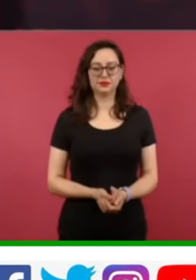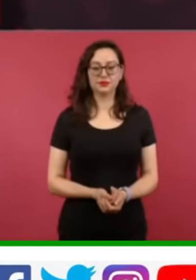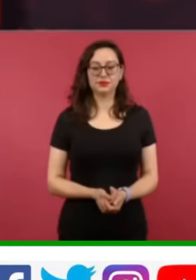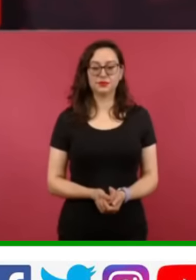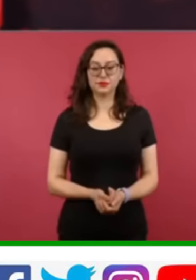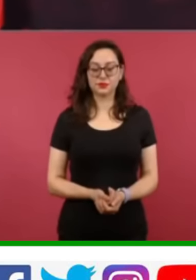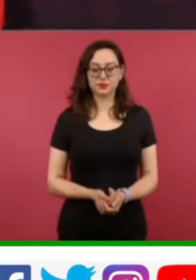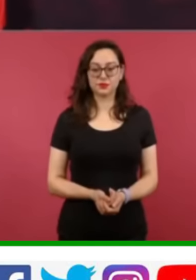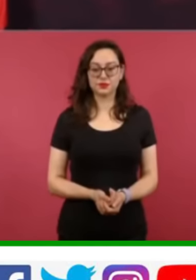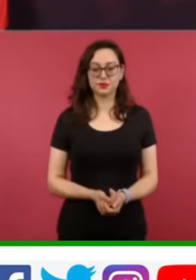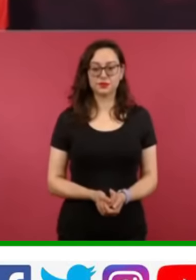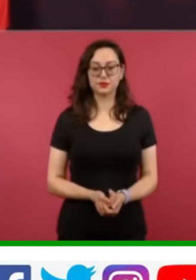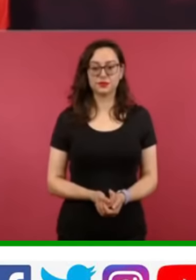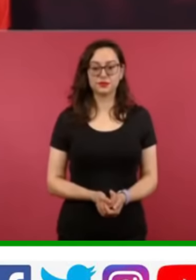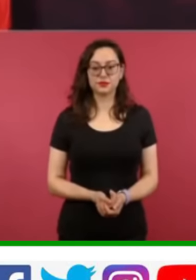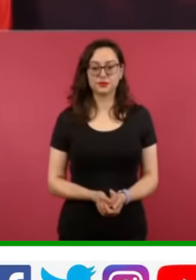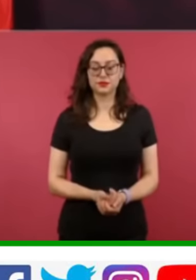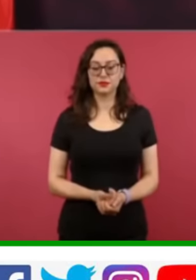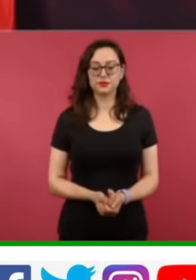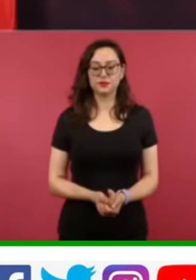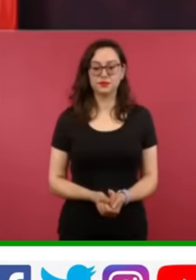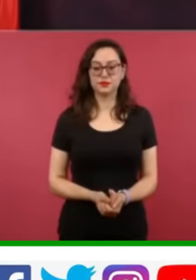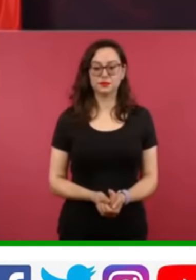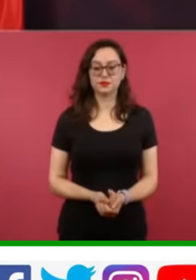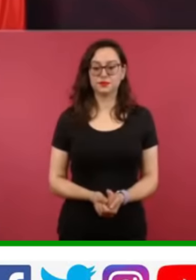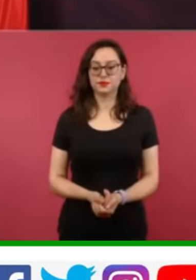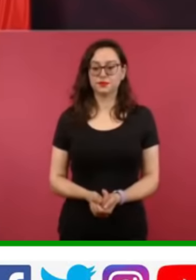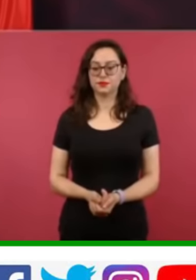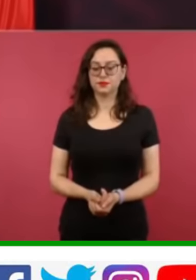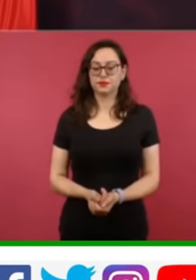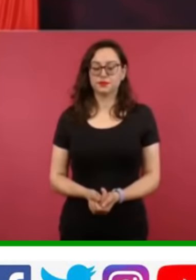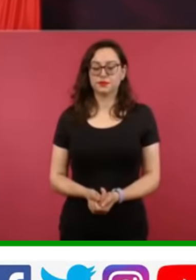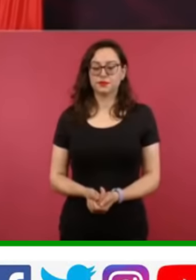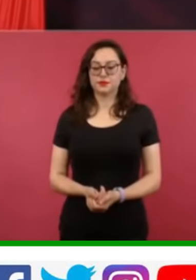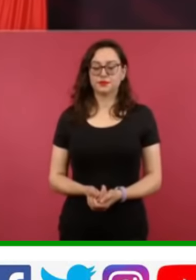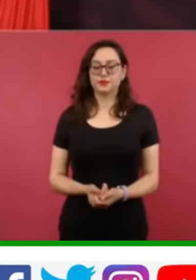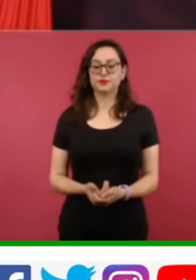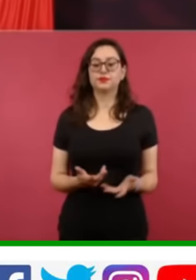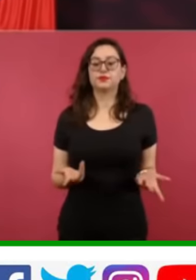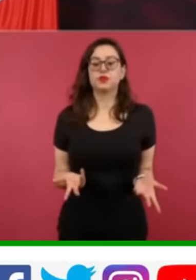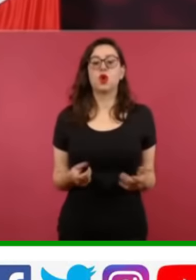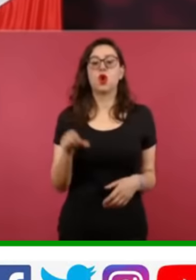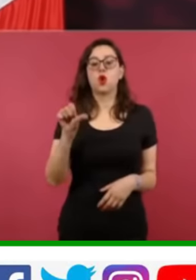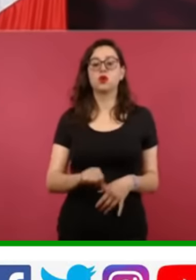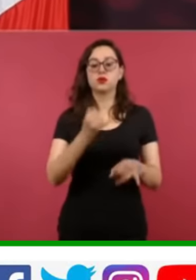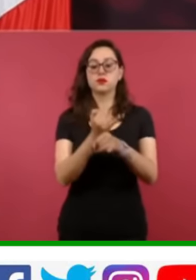Vamos a informar sobre las Afores